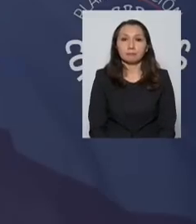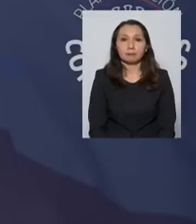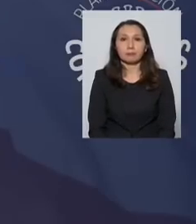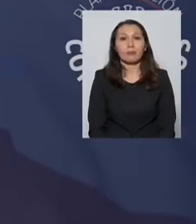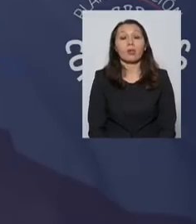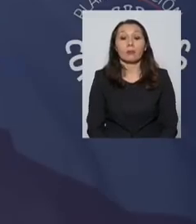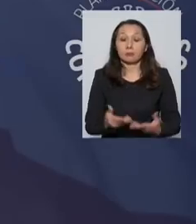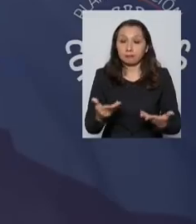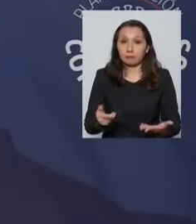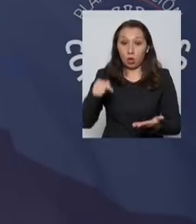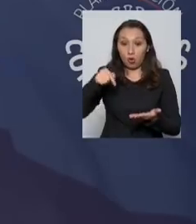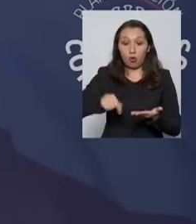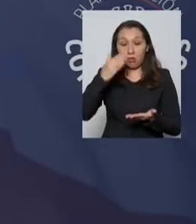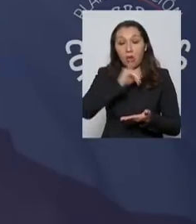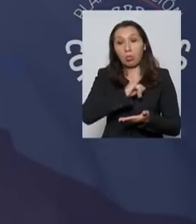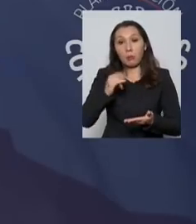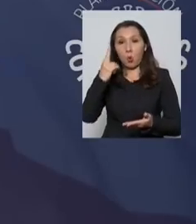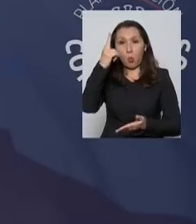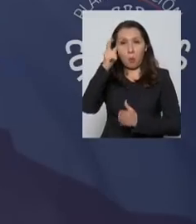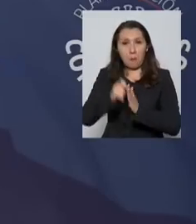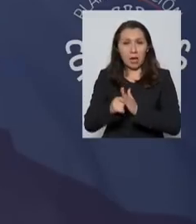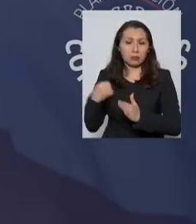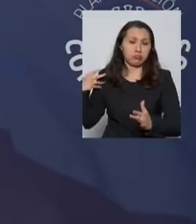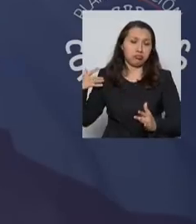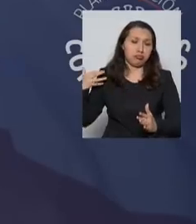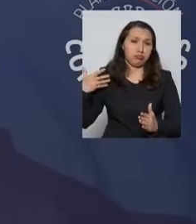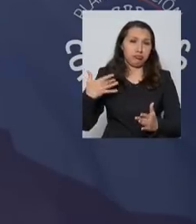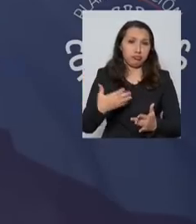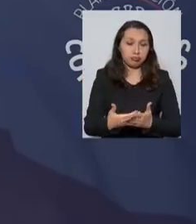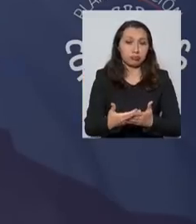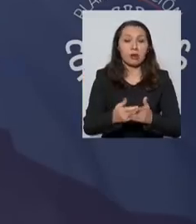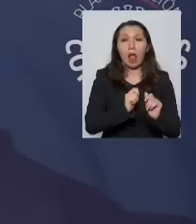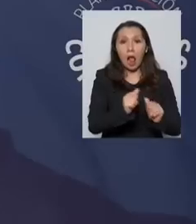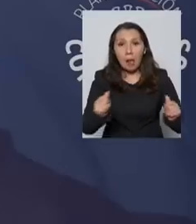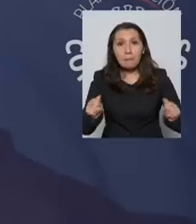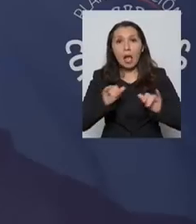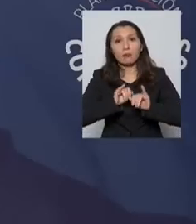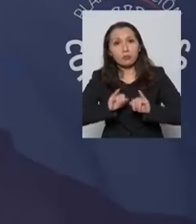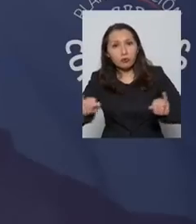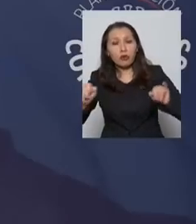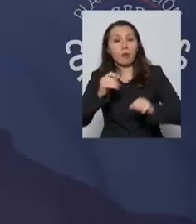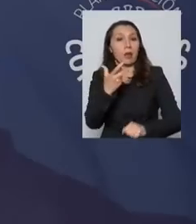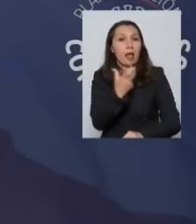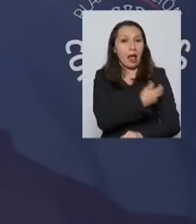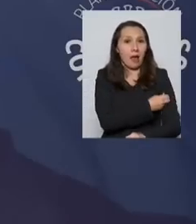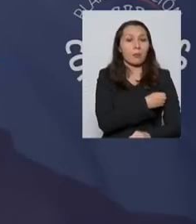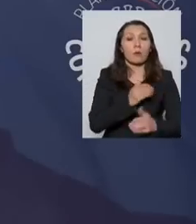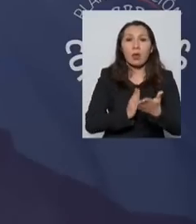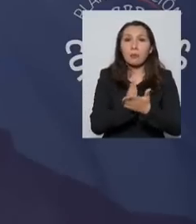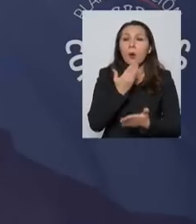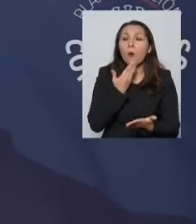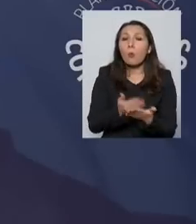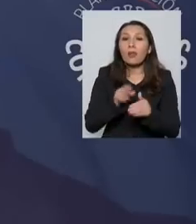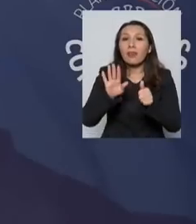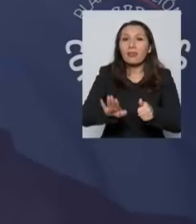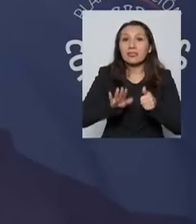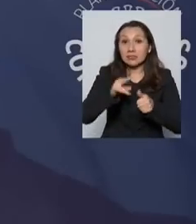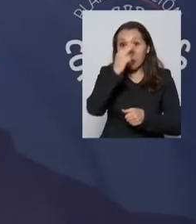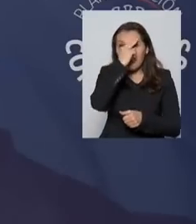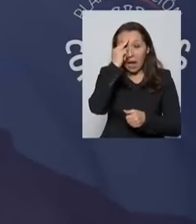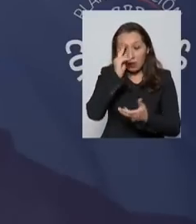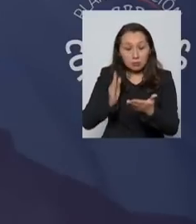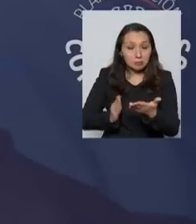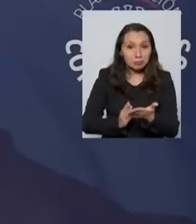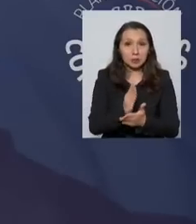Al día de hoy, después de un mes de campaña de vacunación, recordamos, empezamos el 16 de marzo,